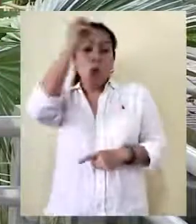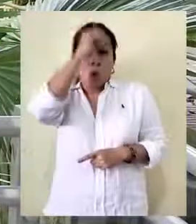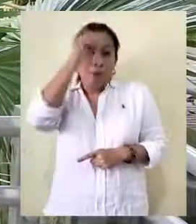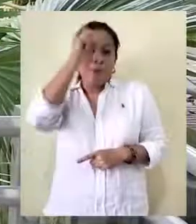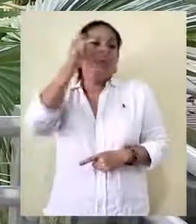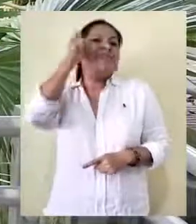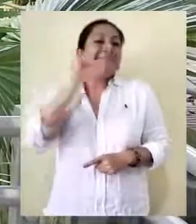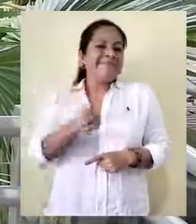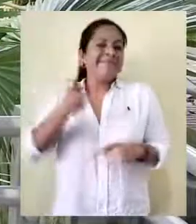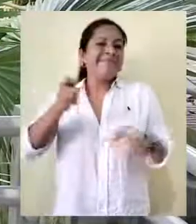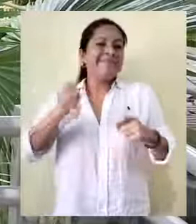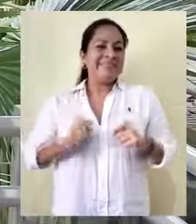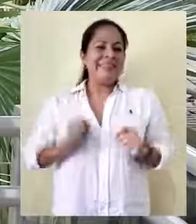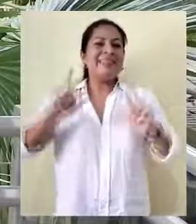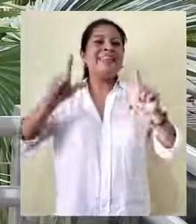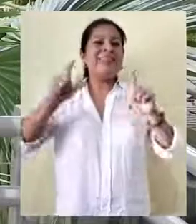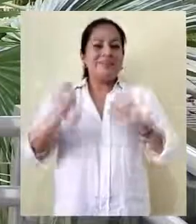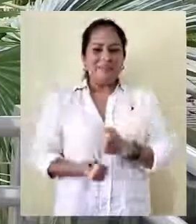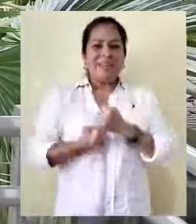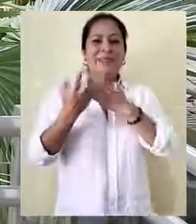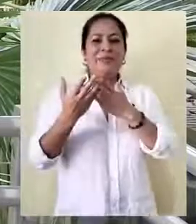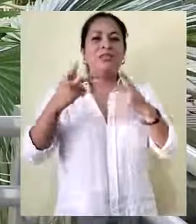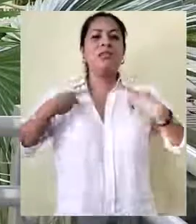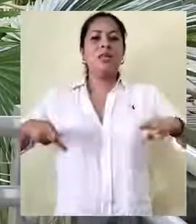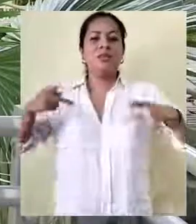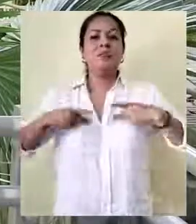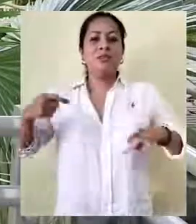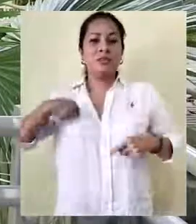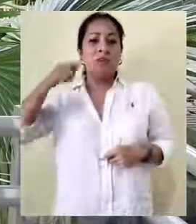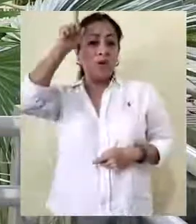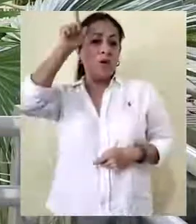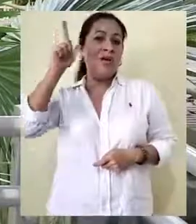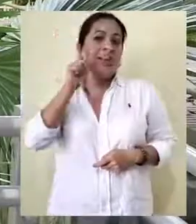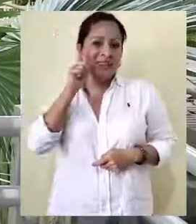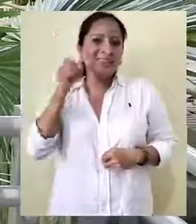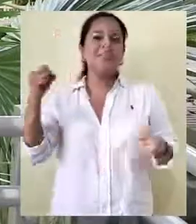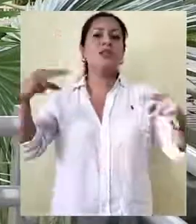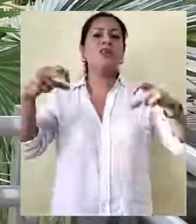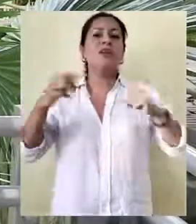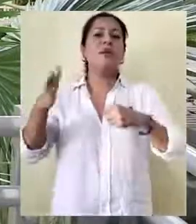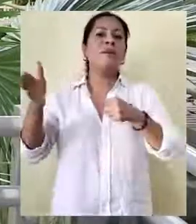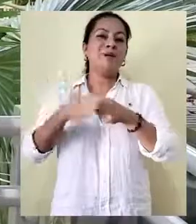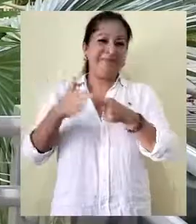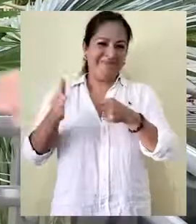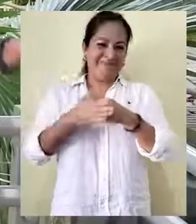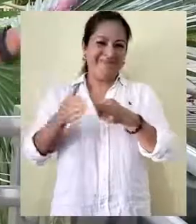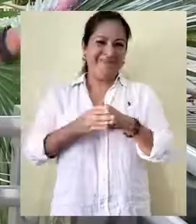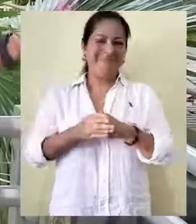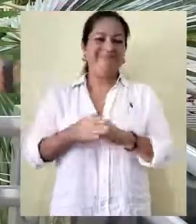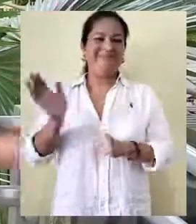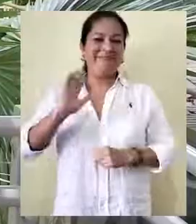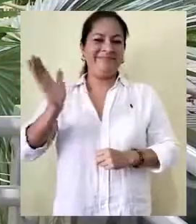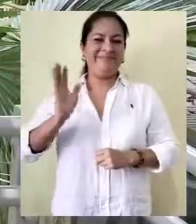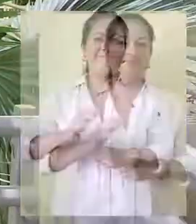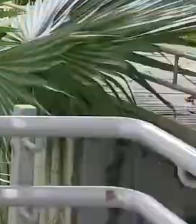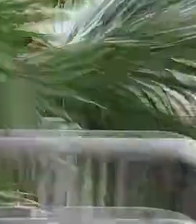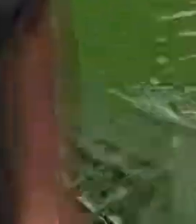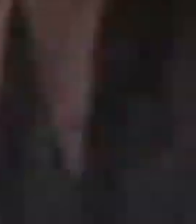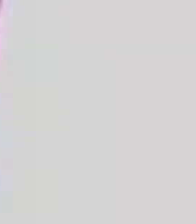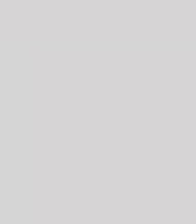El espacio de expresión de nuestra ciudadanía. Yo soy Luis Flores y nos vemos en una siguiente emisión. Hasta la próxima.